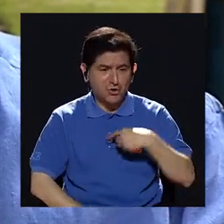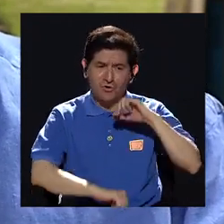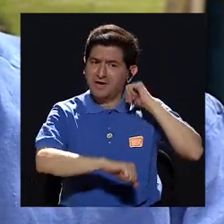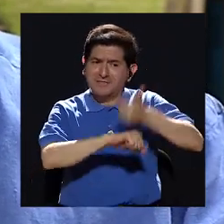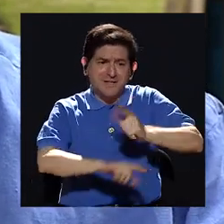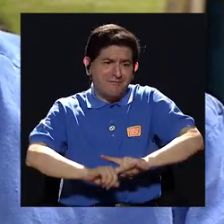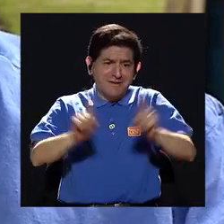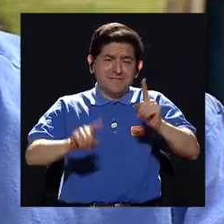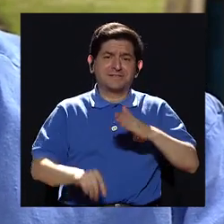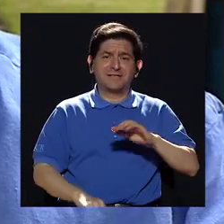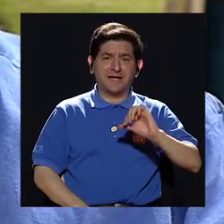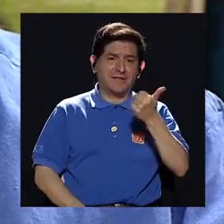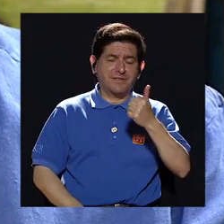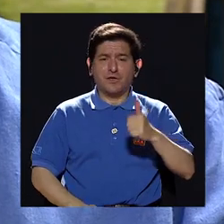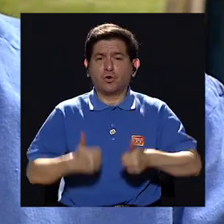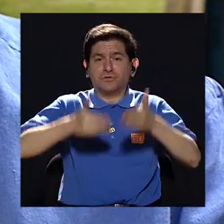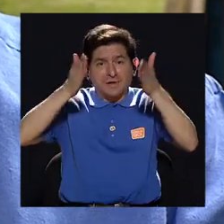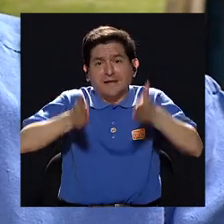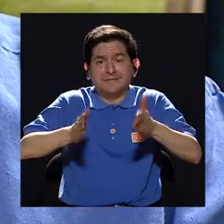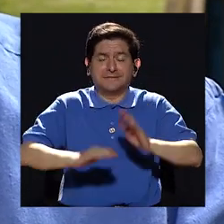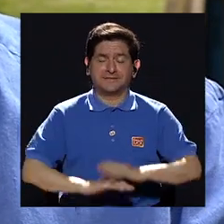diferenciar de mi contendor.